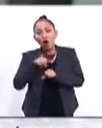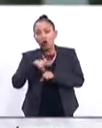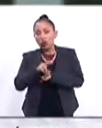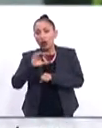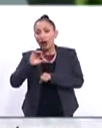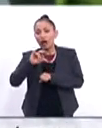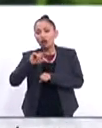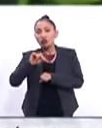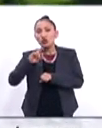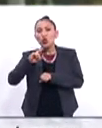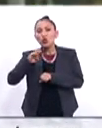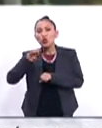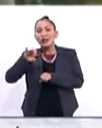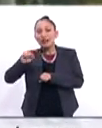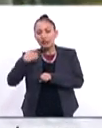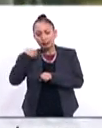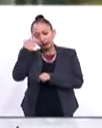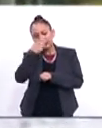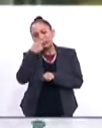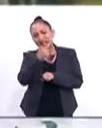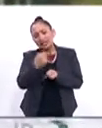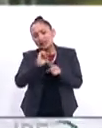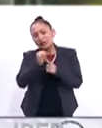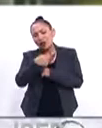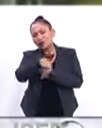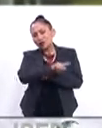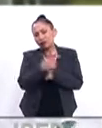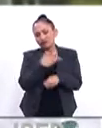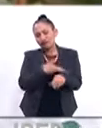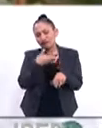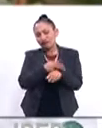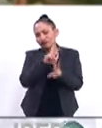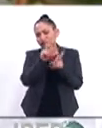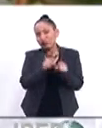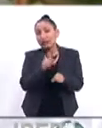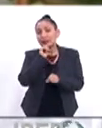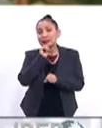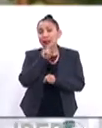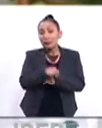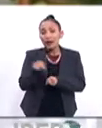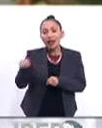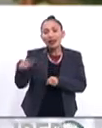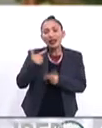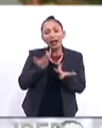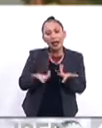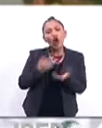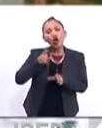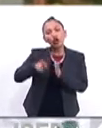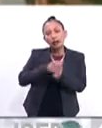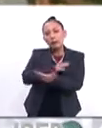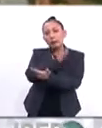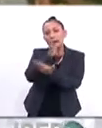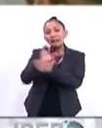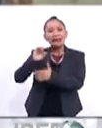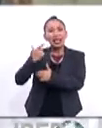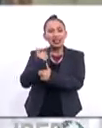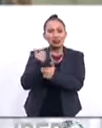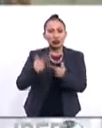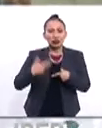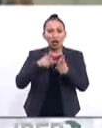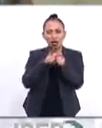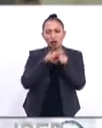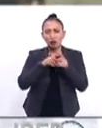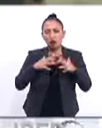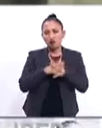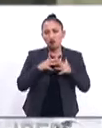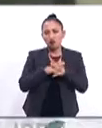Carlos Ruiz Maciu presenta un balance sobre la situación de este proceso de paz y también sobre la reincorporación de excombatientes de